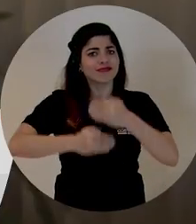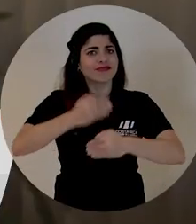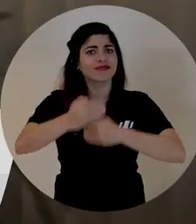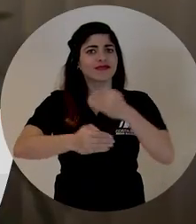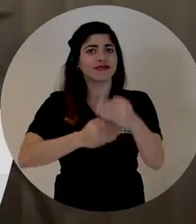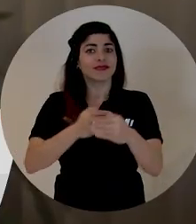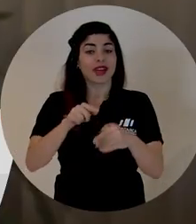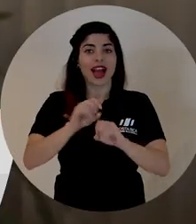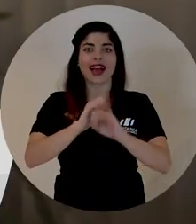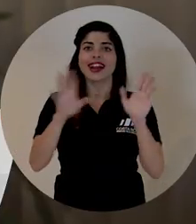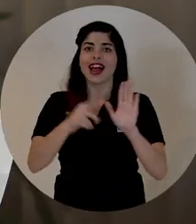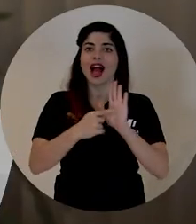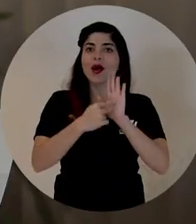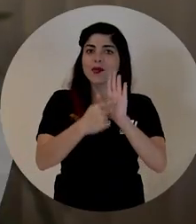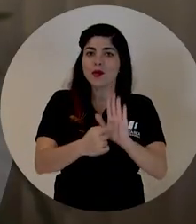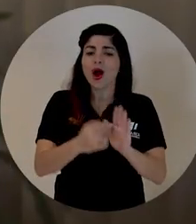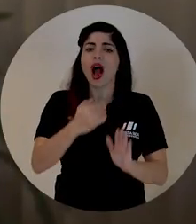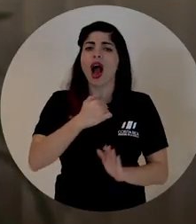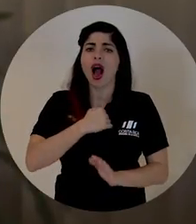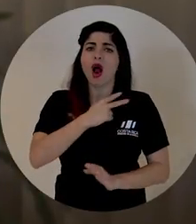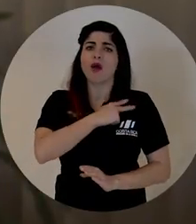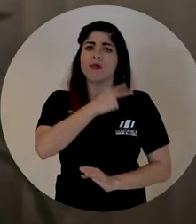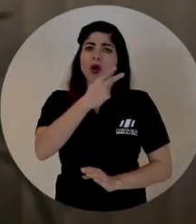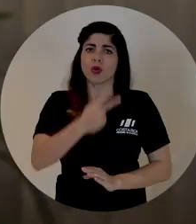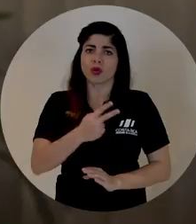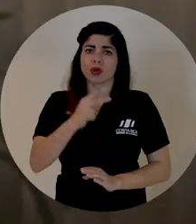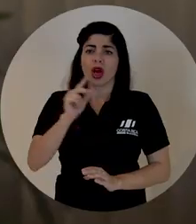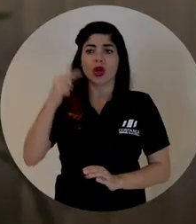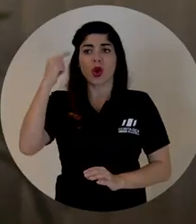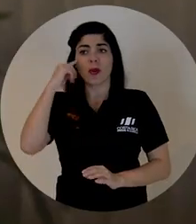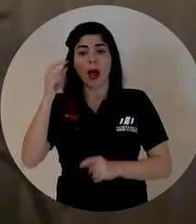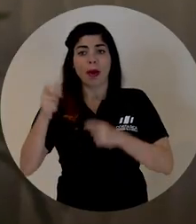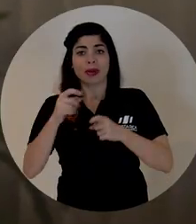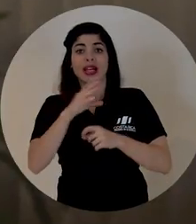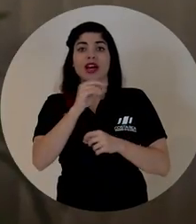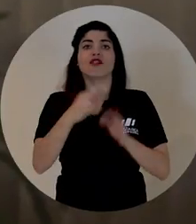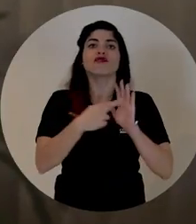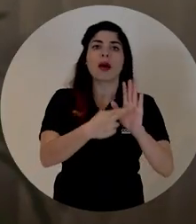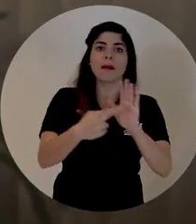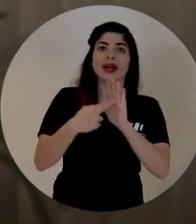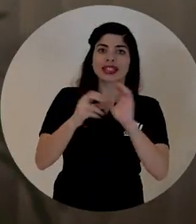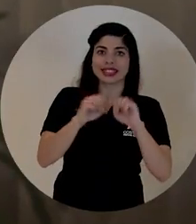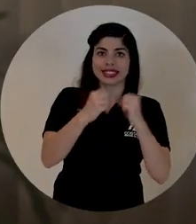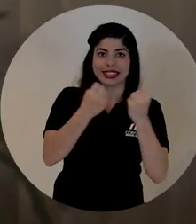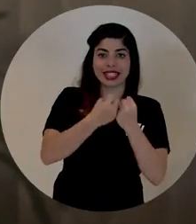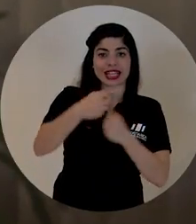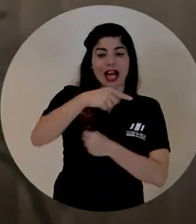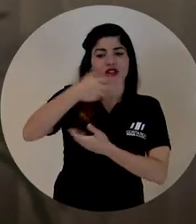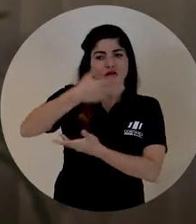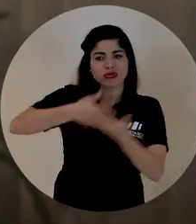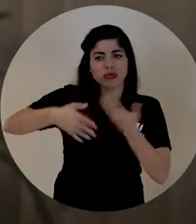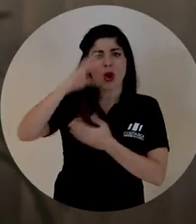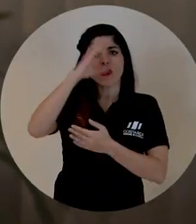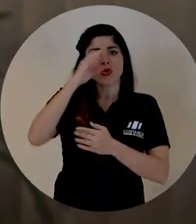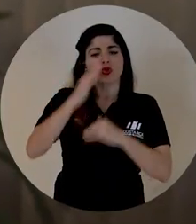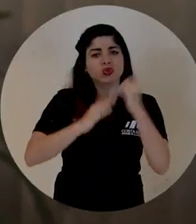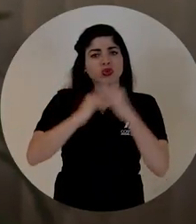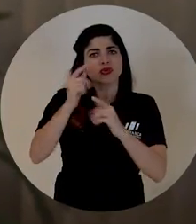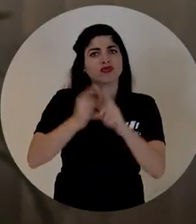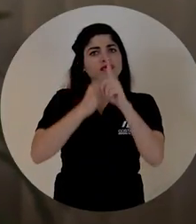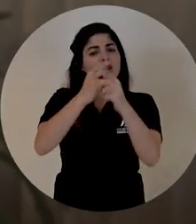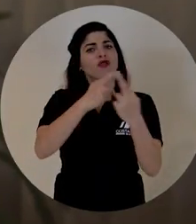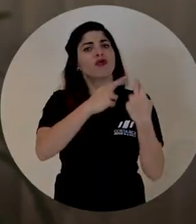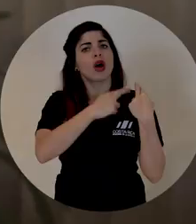se desarrolló, que evidencia la voluntad de la administración y los representantes sindicales para construir decisiones